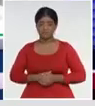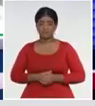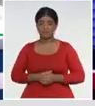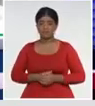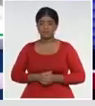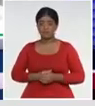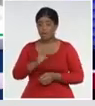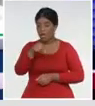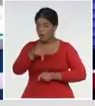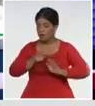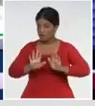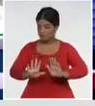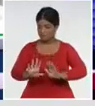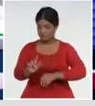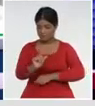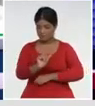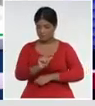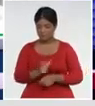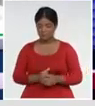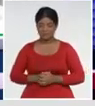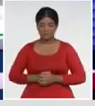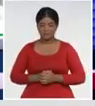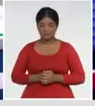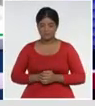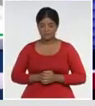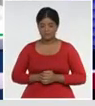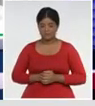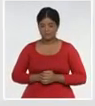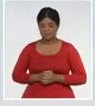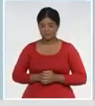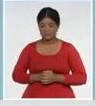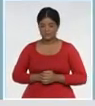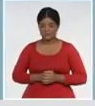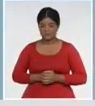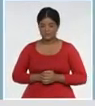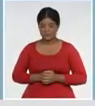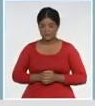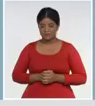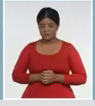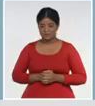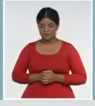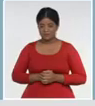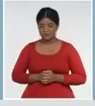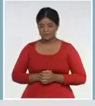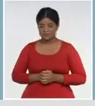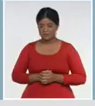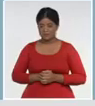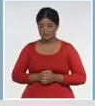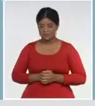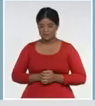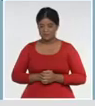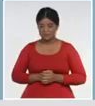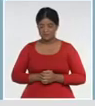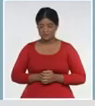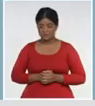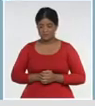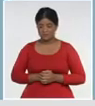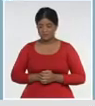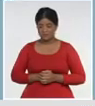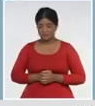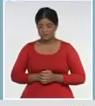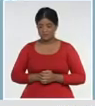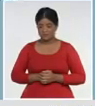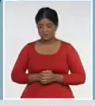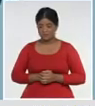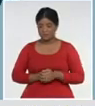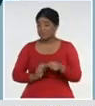a una pausa, luego retornamos, con nuestra conferencia, de prensa, convivir, con la COVID-19, requiere, de